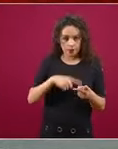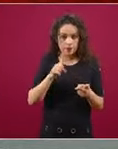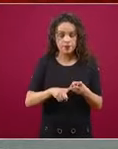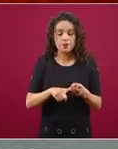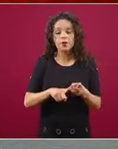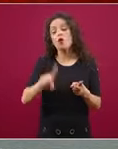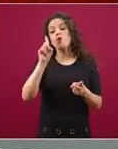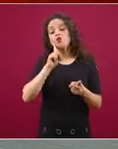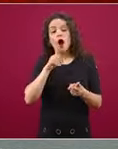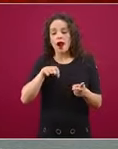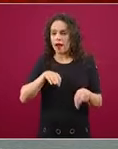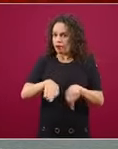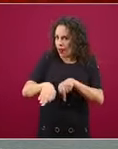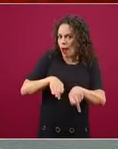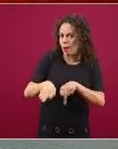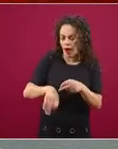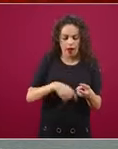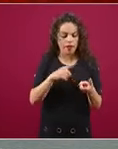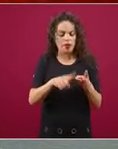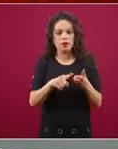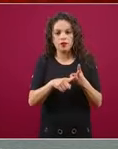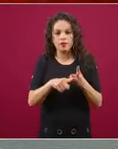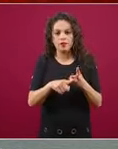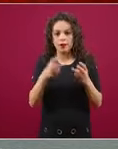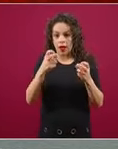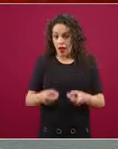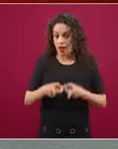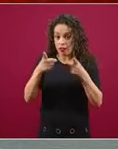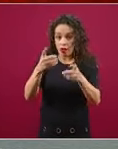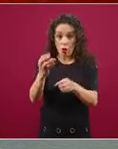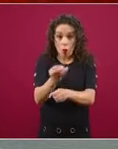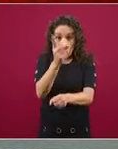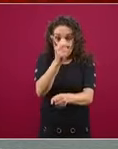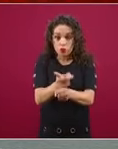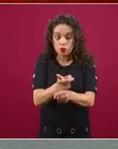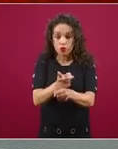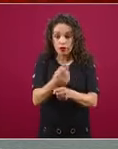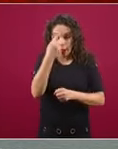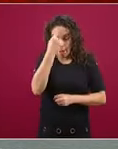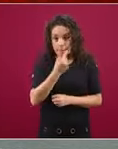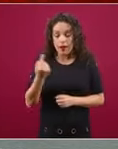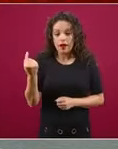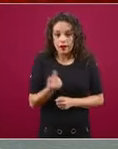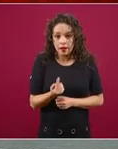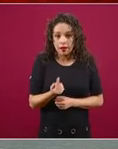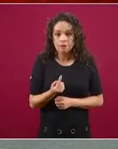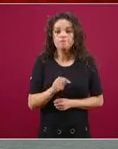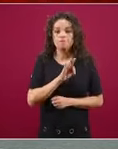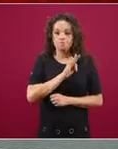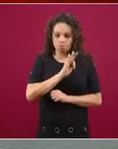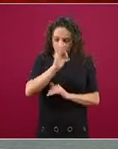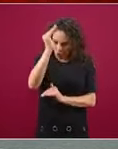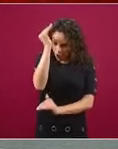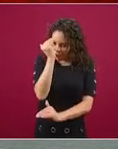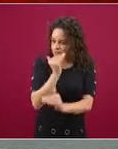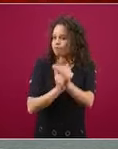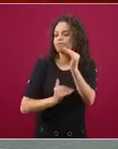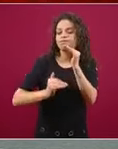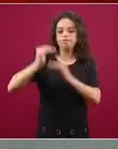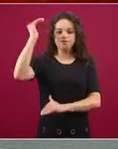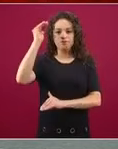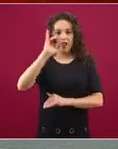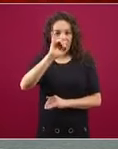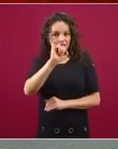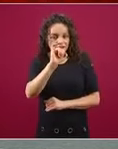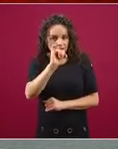y crear estas oportunidades de salir adelante, de lograr estos